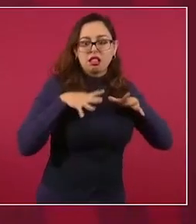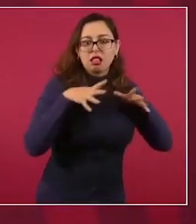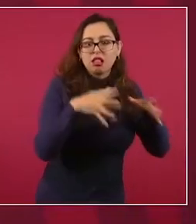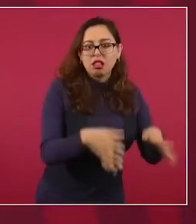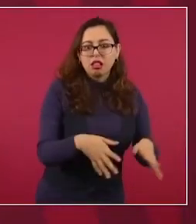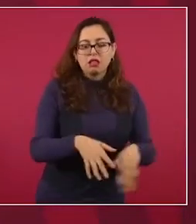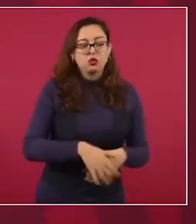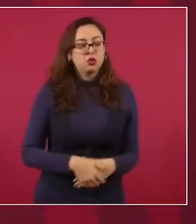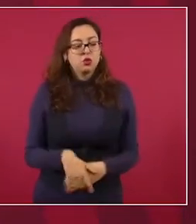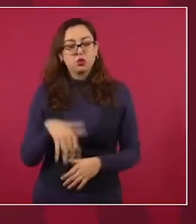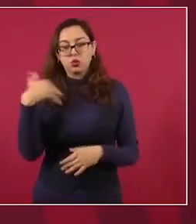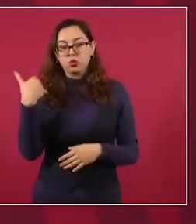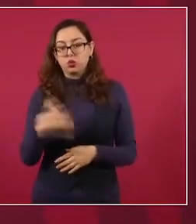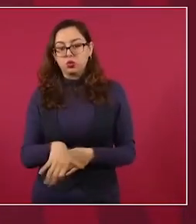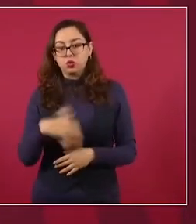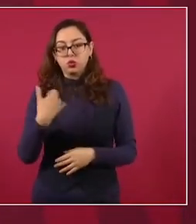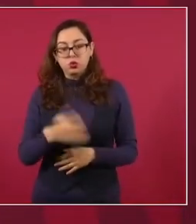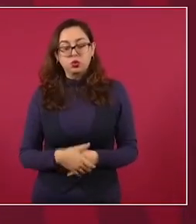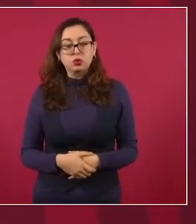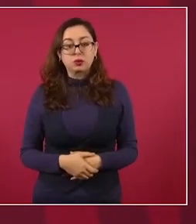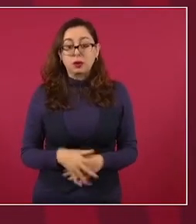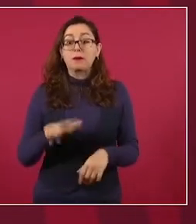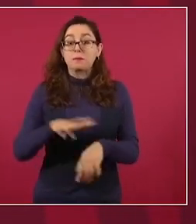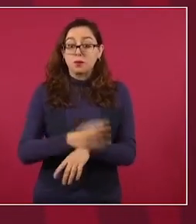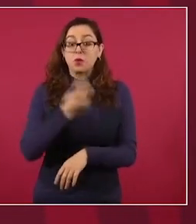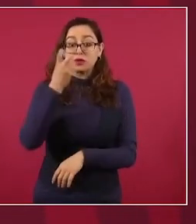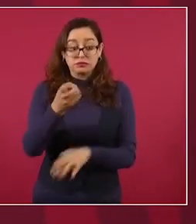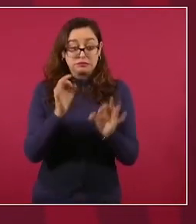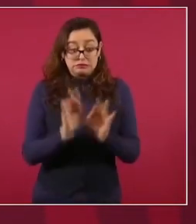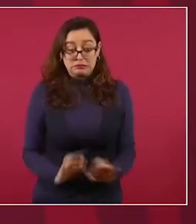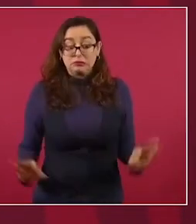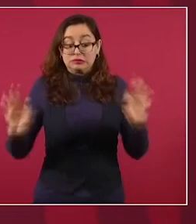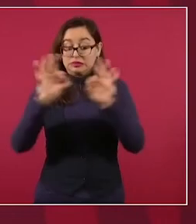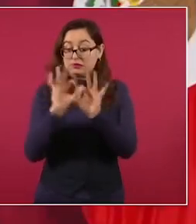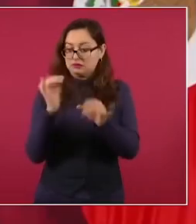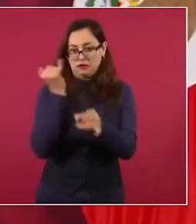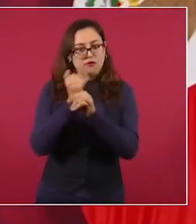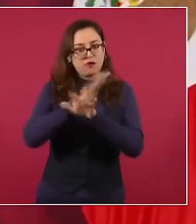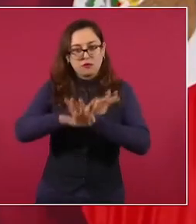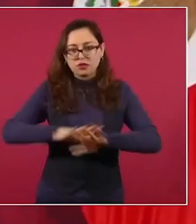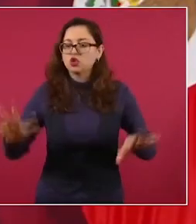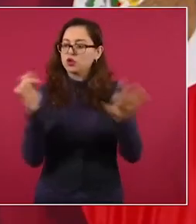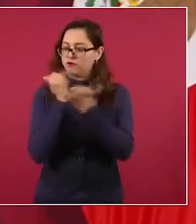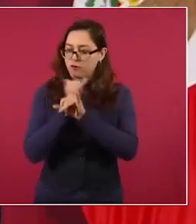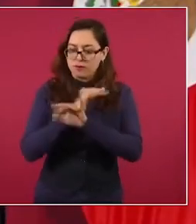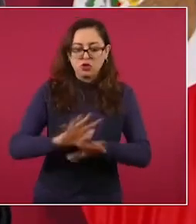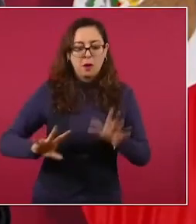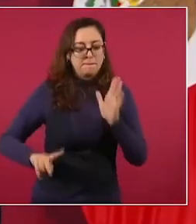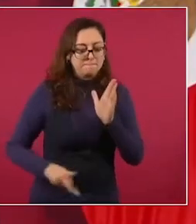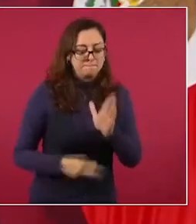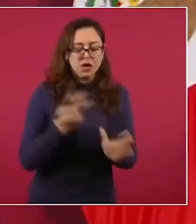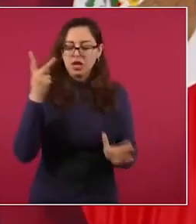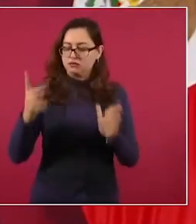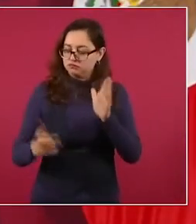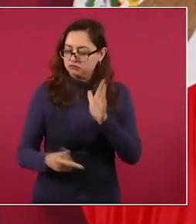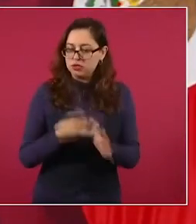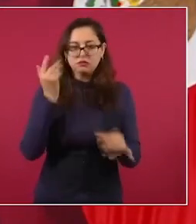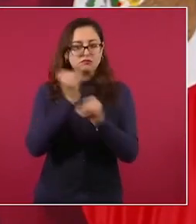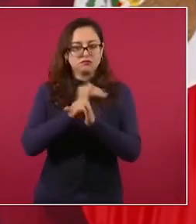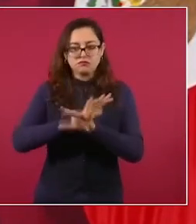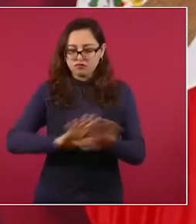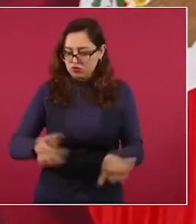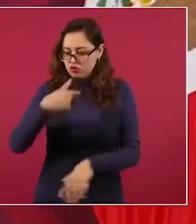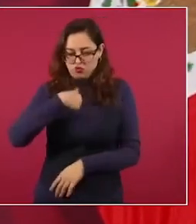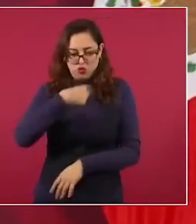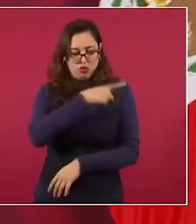que todos sepan, que se trata de una reforma constitucional y que para que se